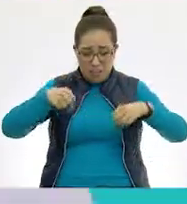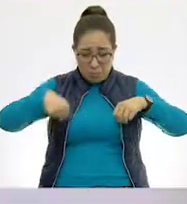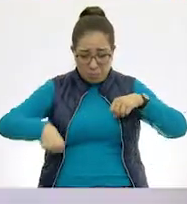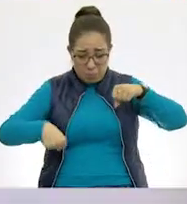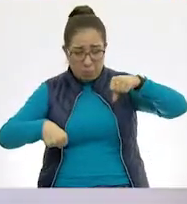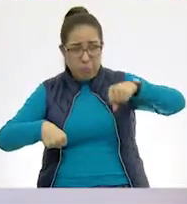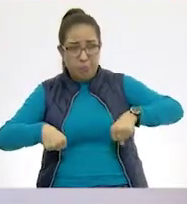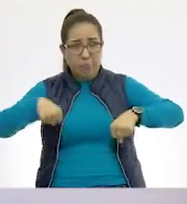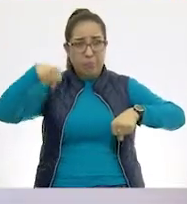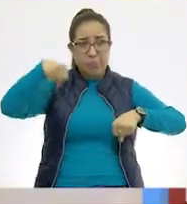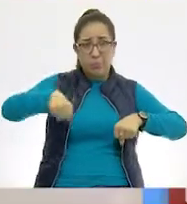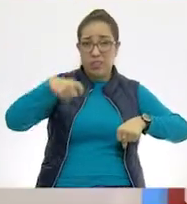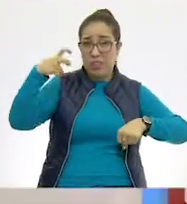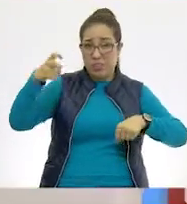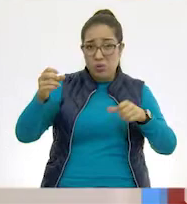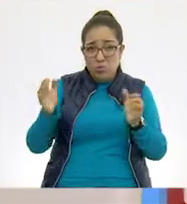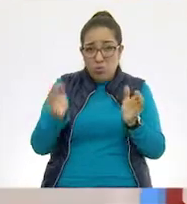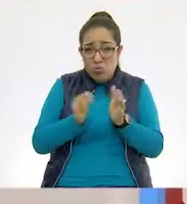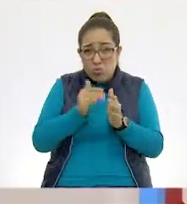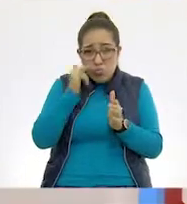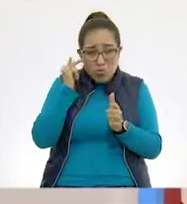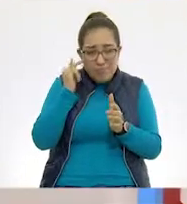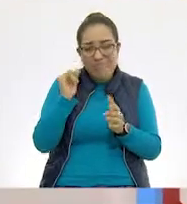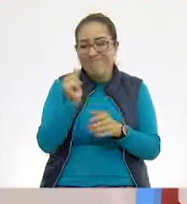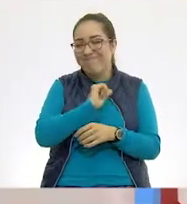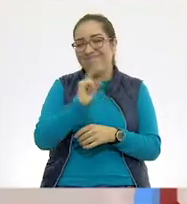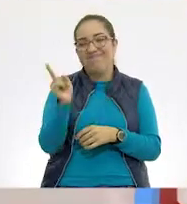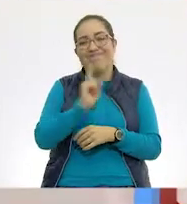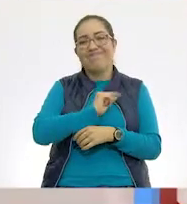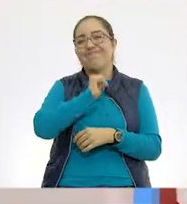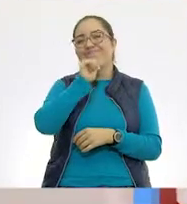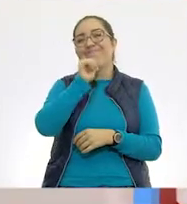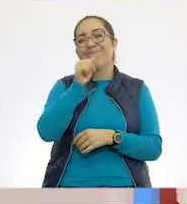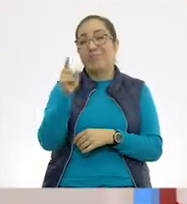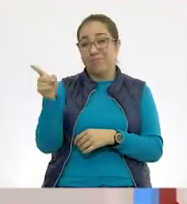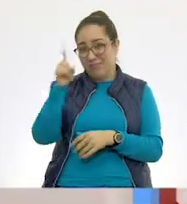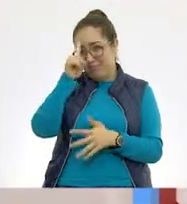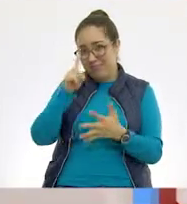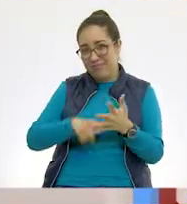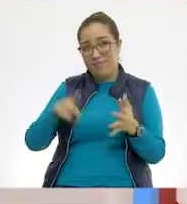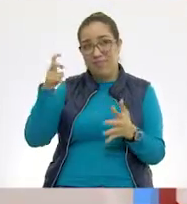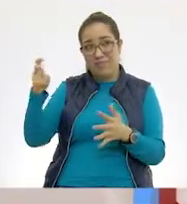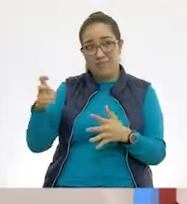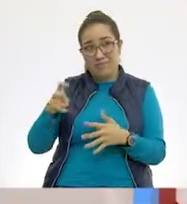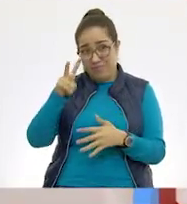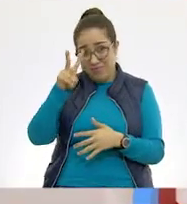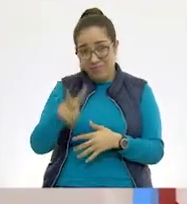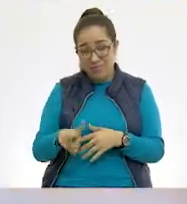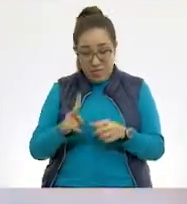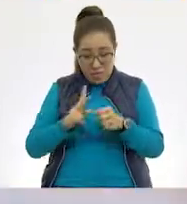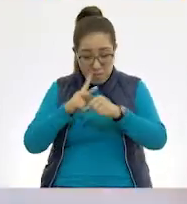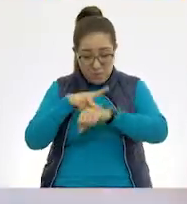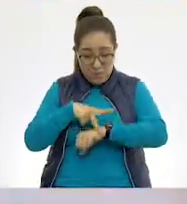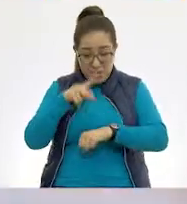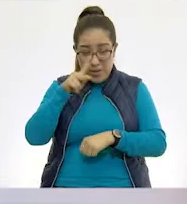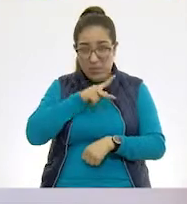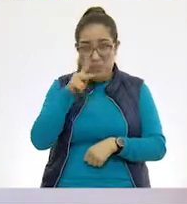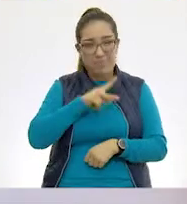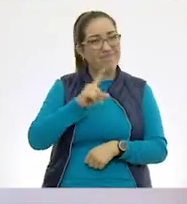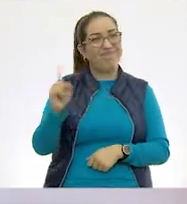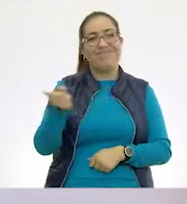erizos. Oye, entonces, ¿tú crees que puedan llevar a cabo respiración cutánea? La verdad es que no.